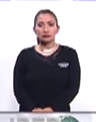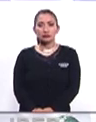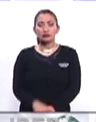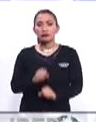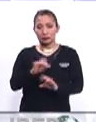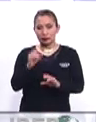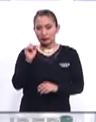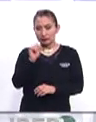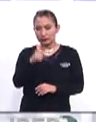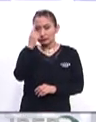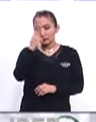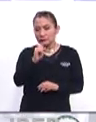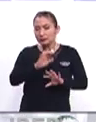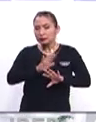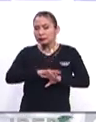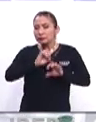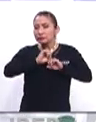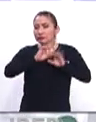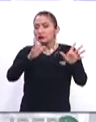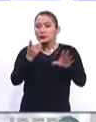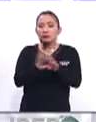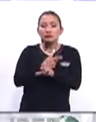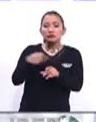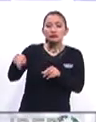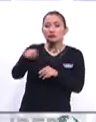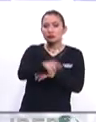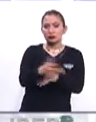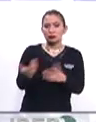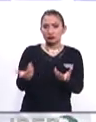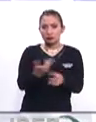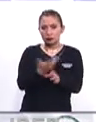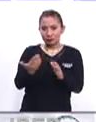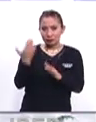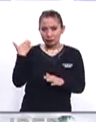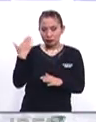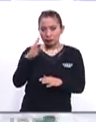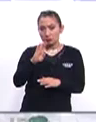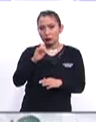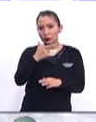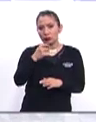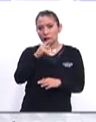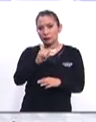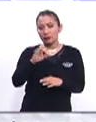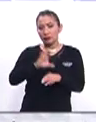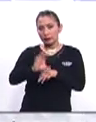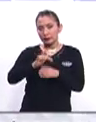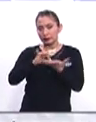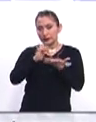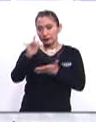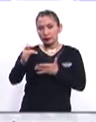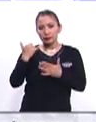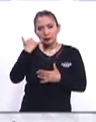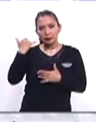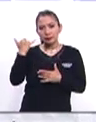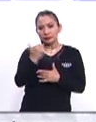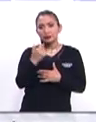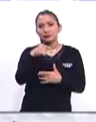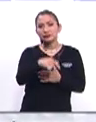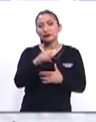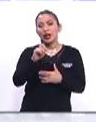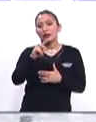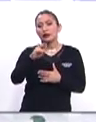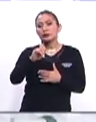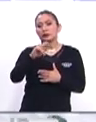Así es, y precisamente para darnos los últimos detalles de lo sucedido en Bogotá, Colombia, agradecemos mucho que nos tome la llamada